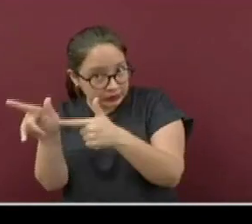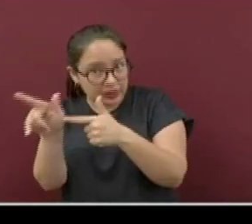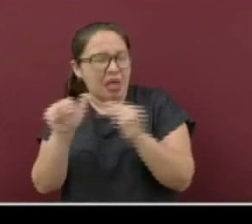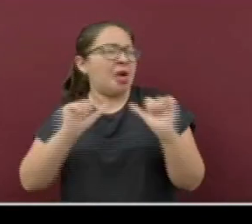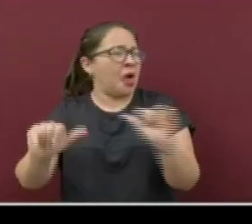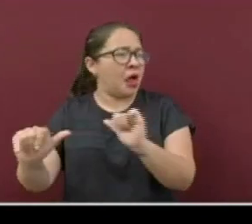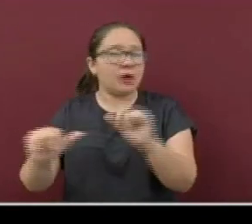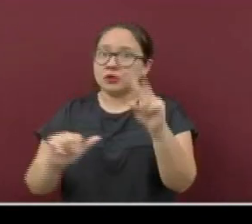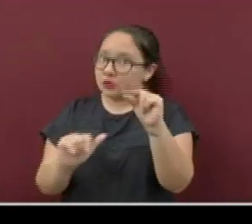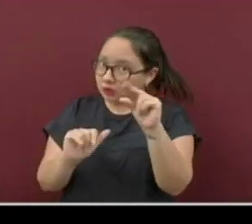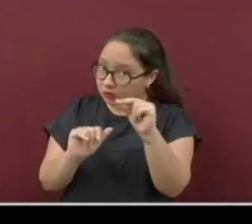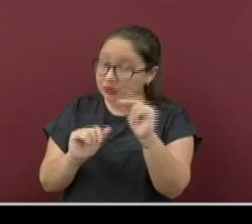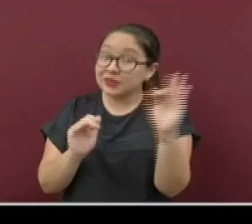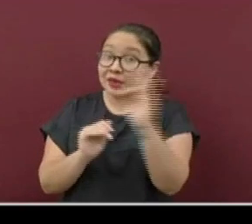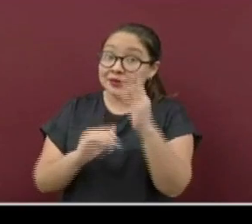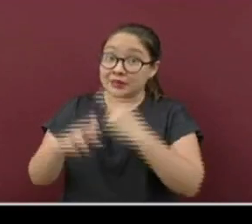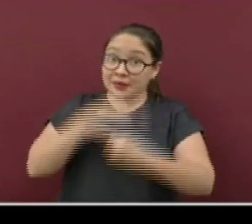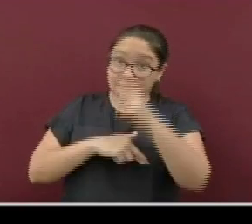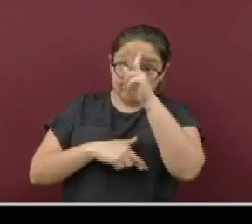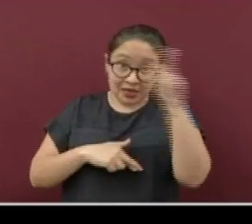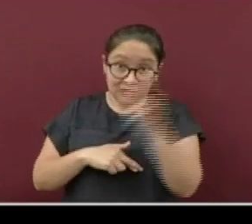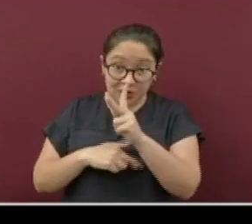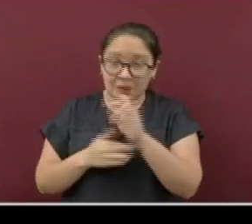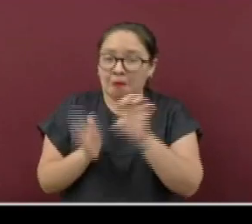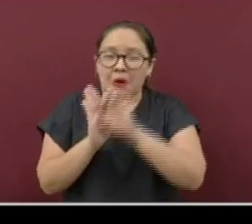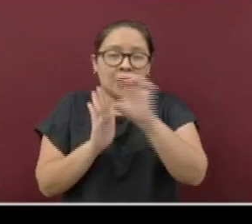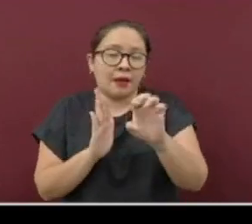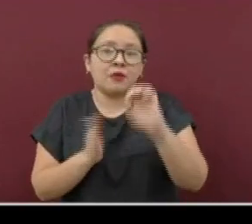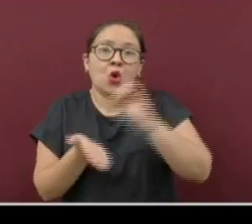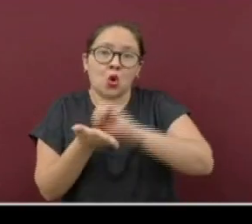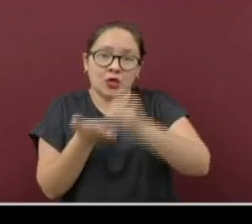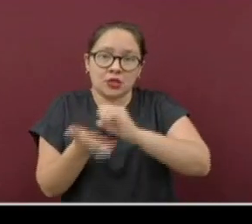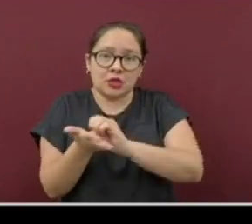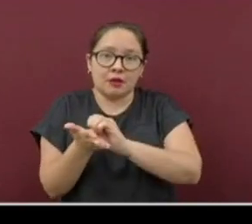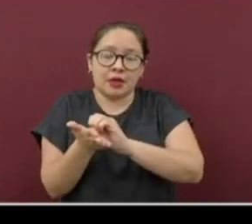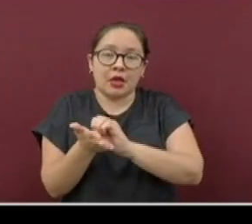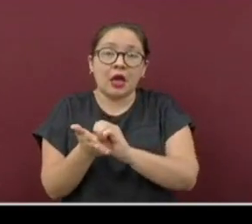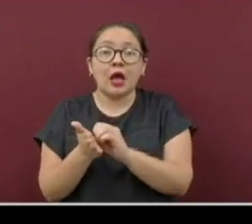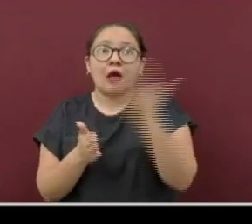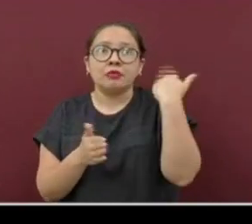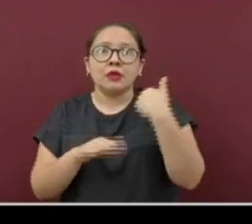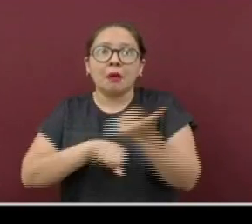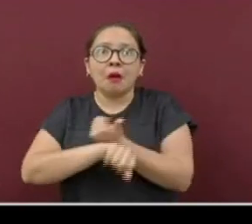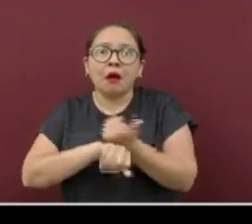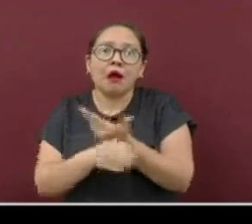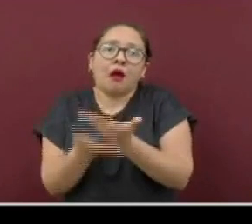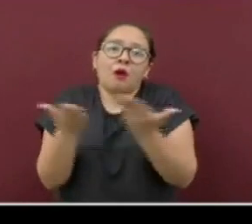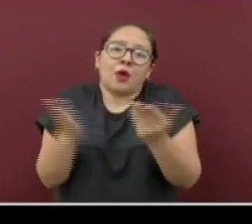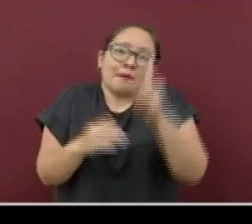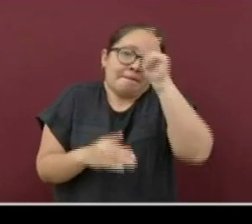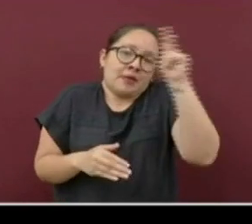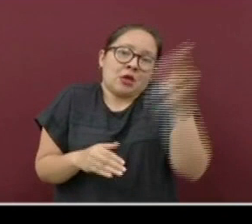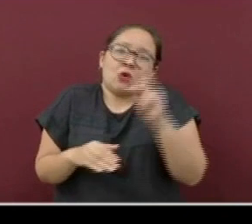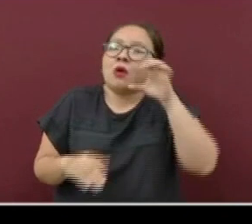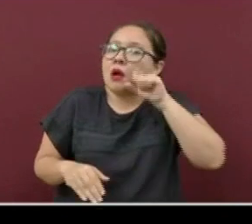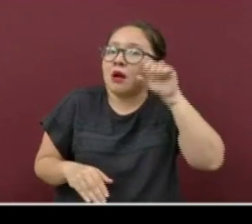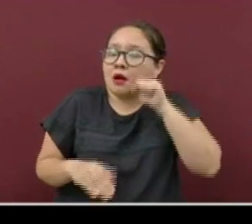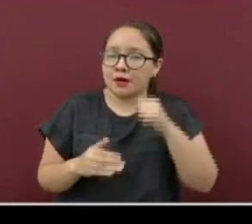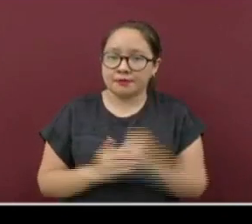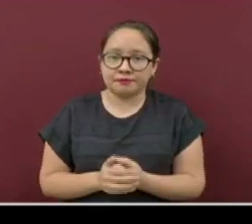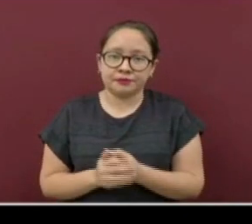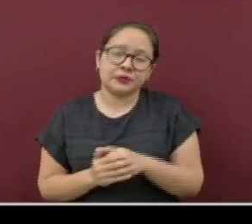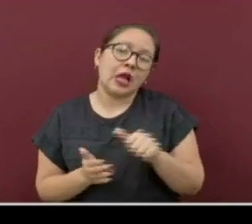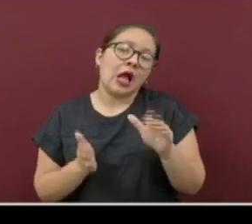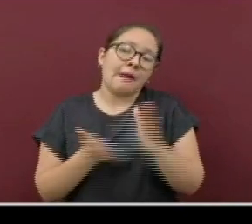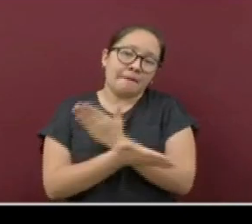niveles altos, como Orizaba, que de amarillo retorna al naranja. Por otra parte, la región Veracruz, Boca